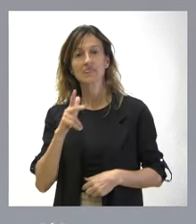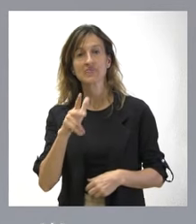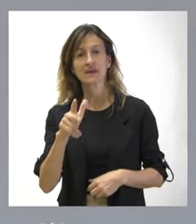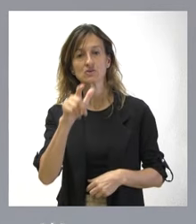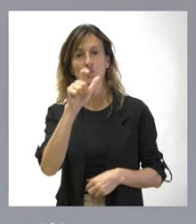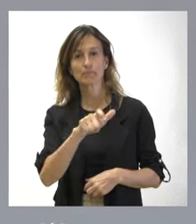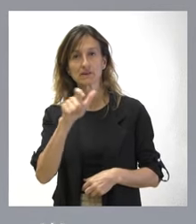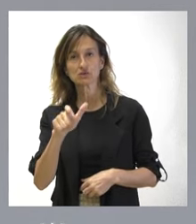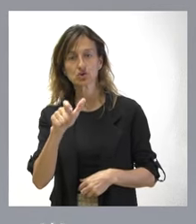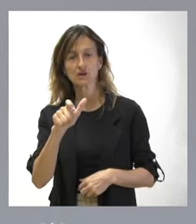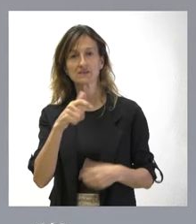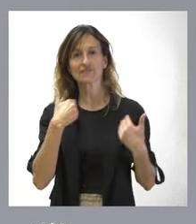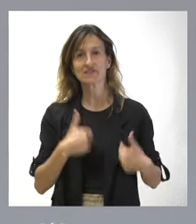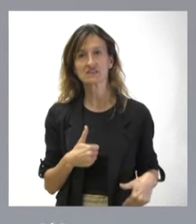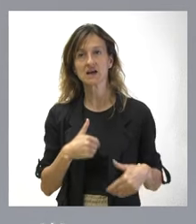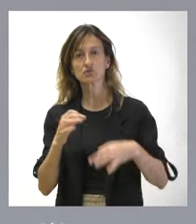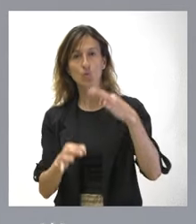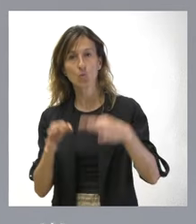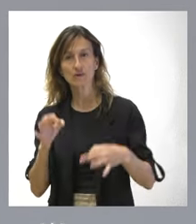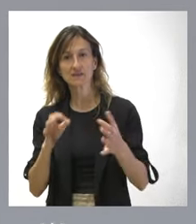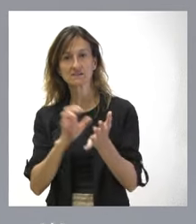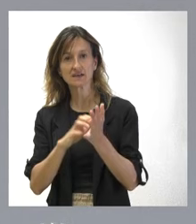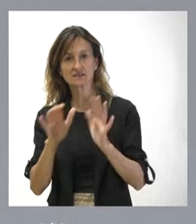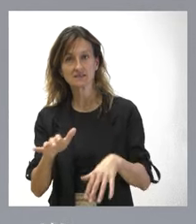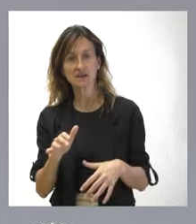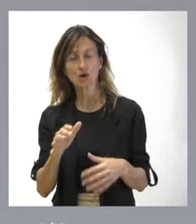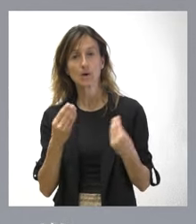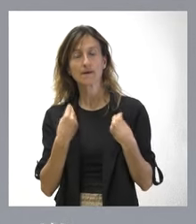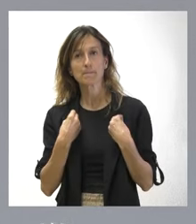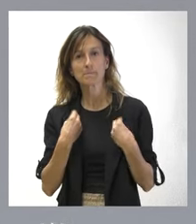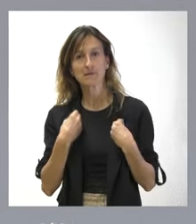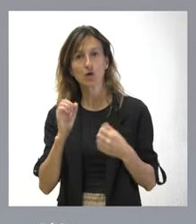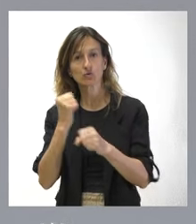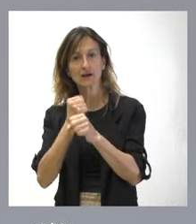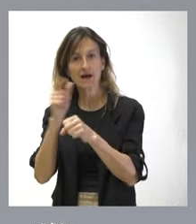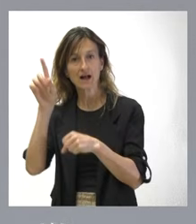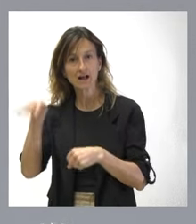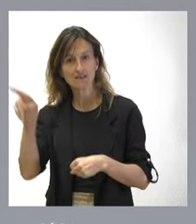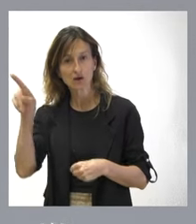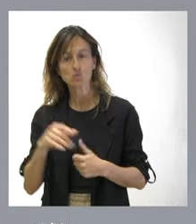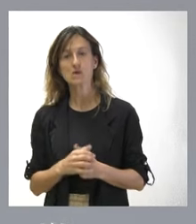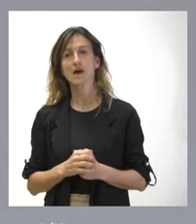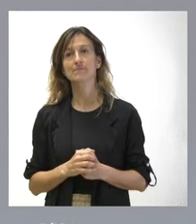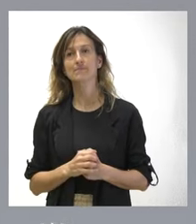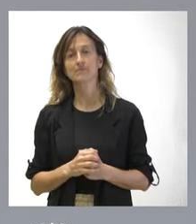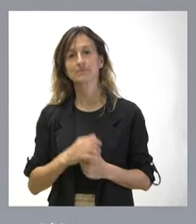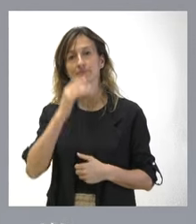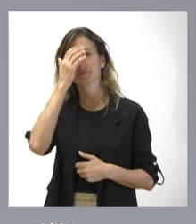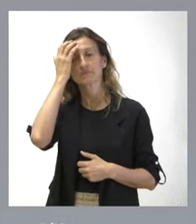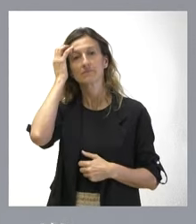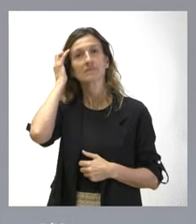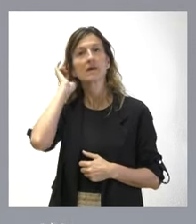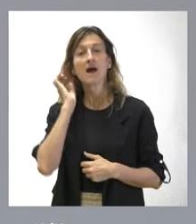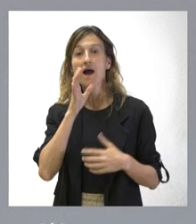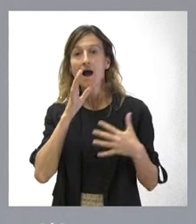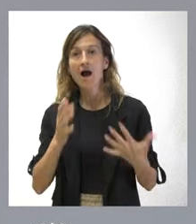físicas o jurídicas de Castilla y León que residan o trabajen en Cataluña. Existe en la actualidad, se lo